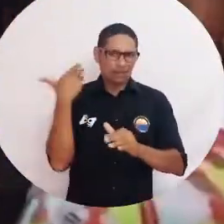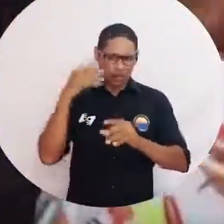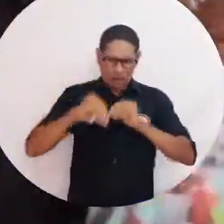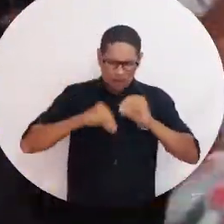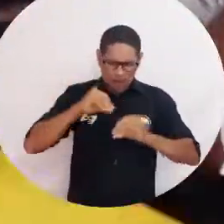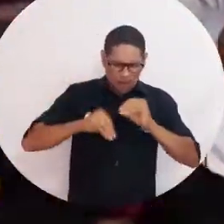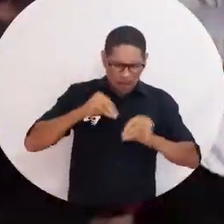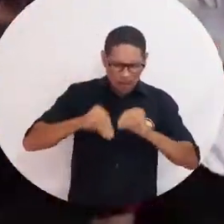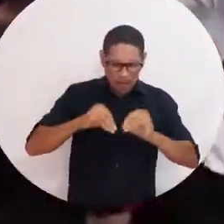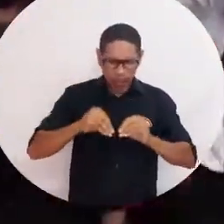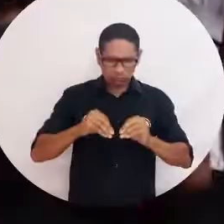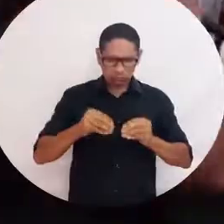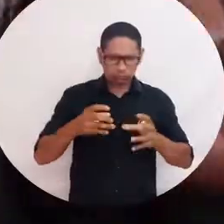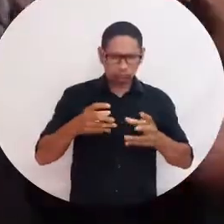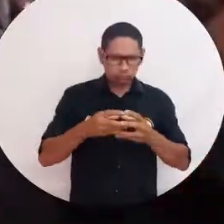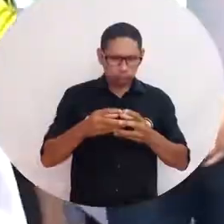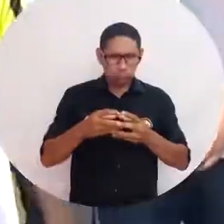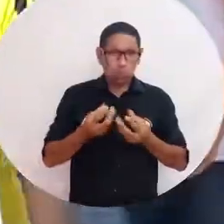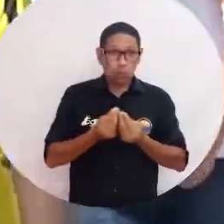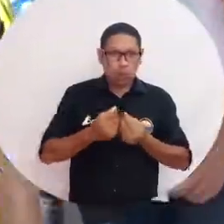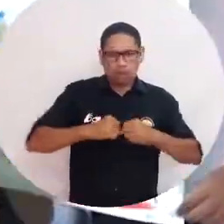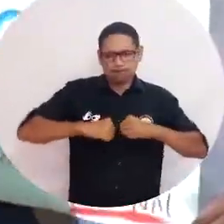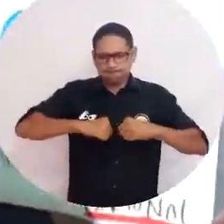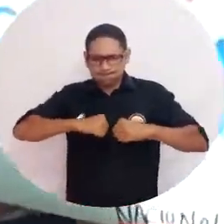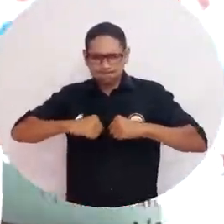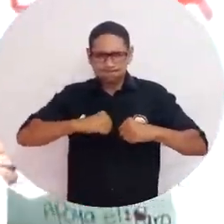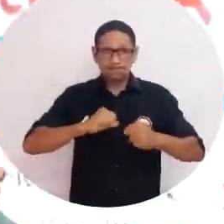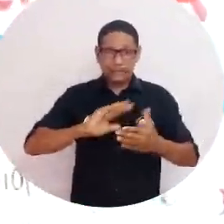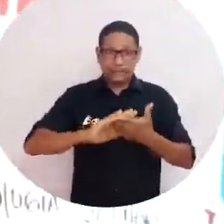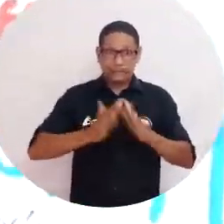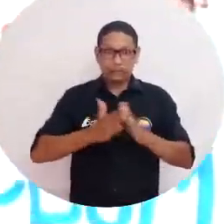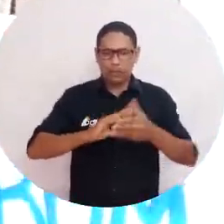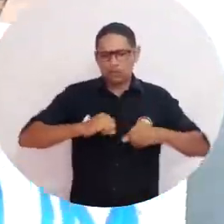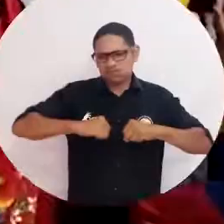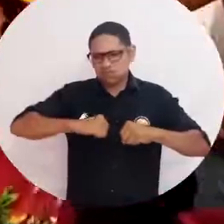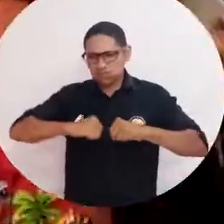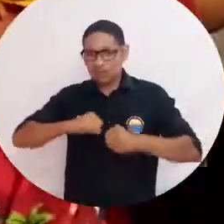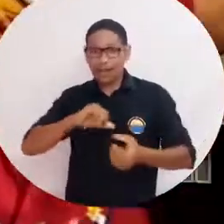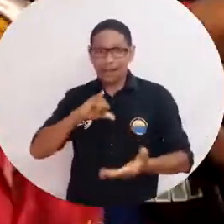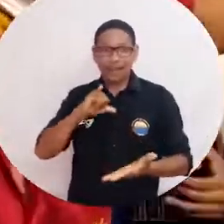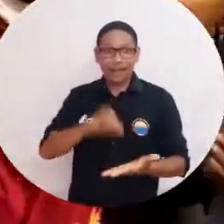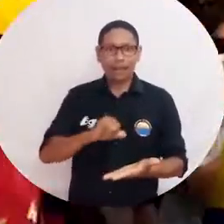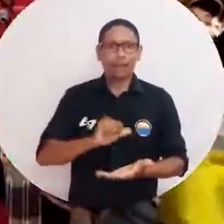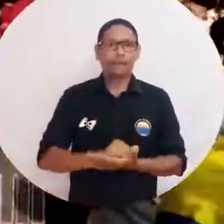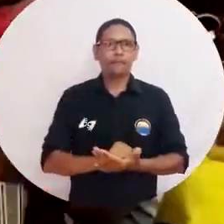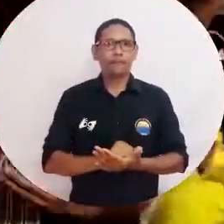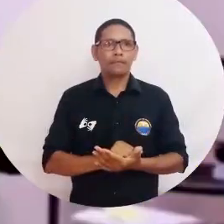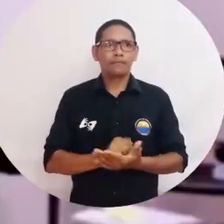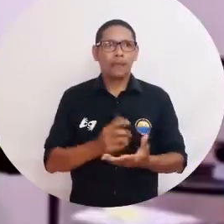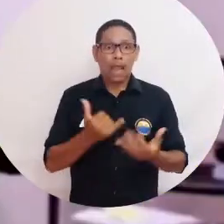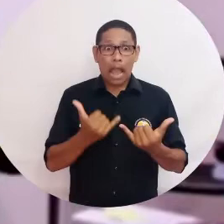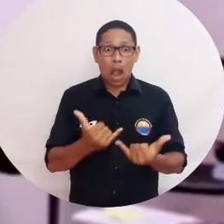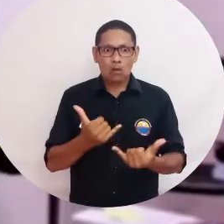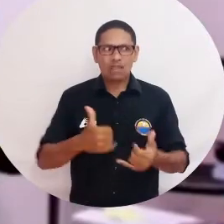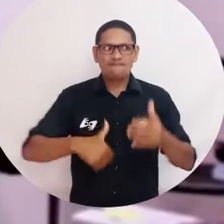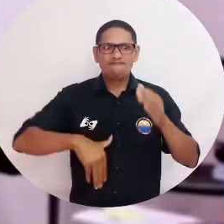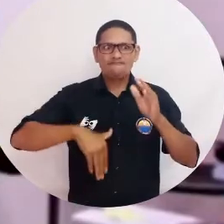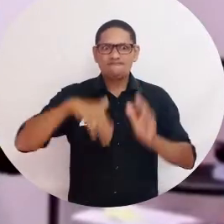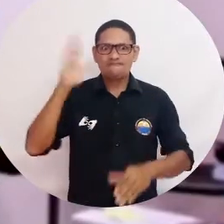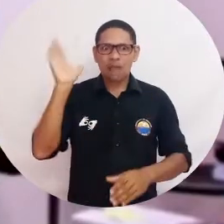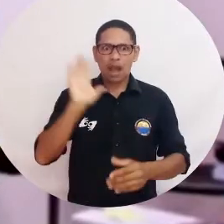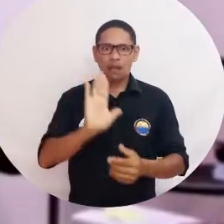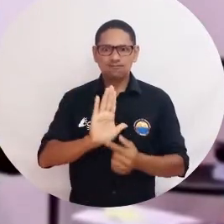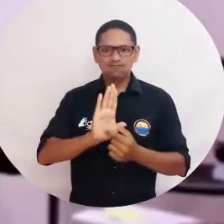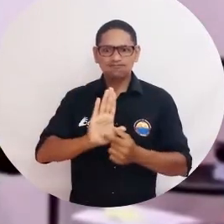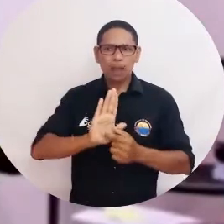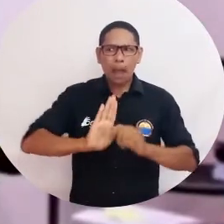producto precisamente de un gran movimiento ciudadano y precisamente la